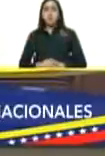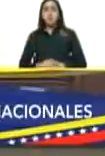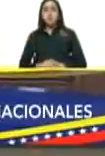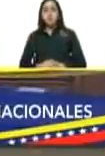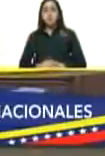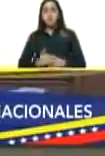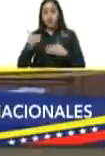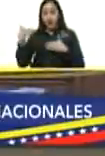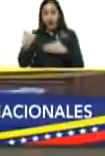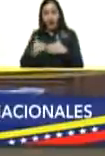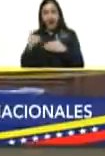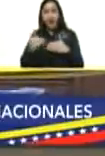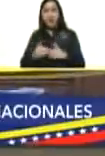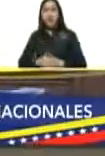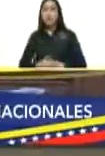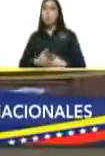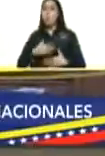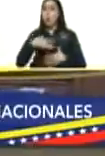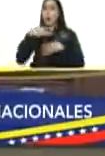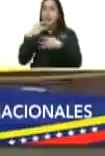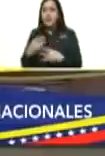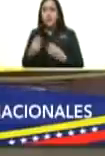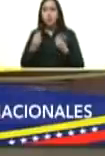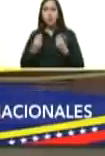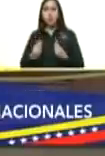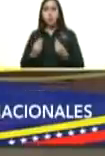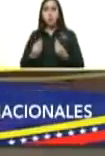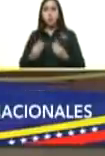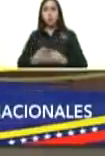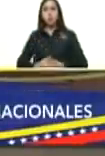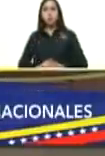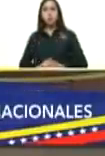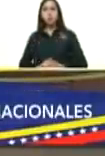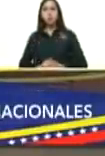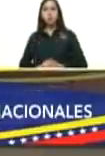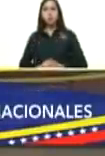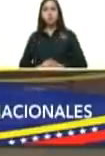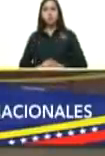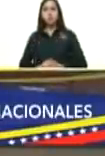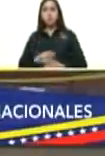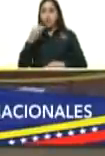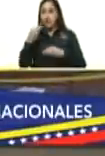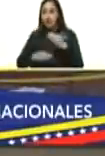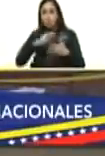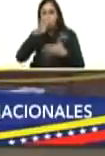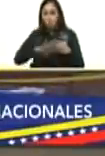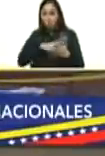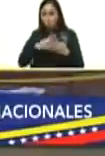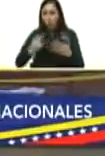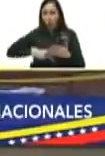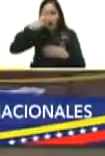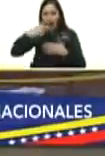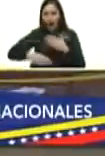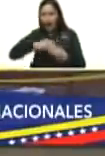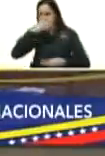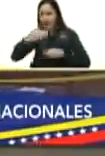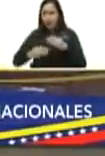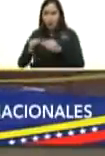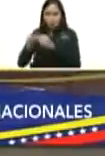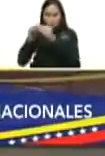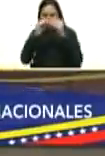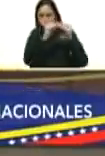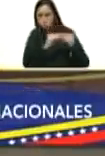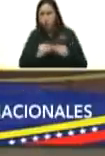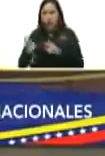acercamientos interesantísimos poniendo la agenda productiva y de recuperación de